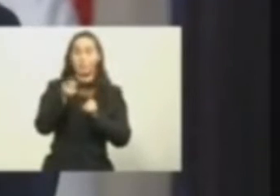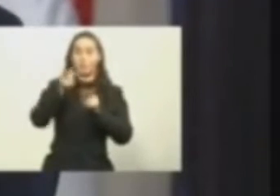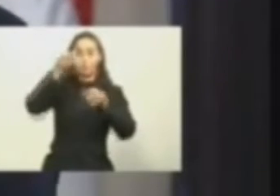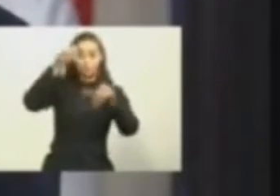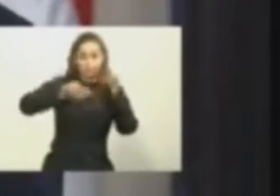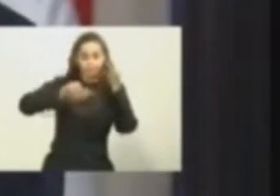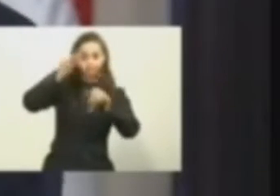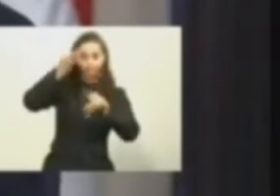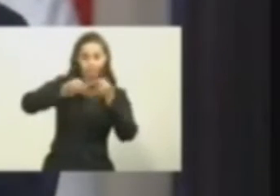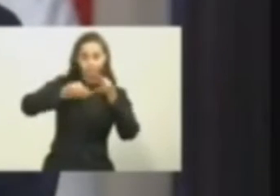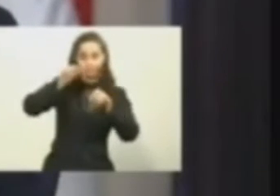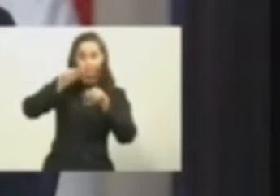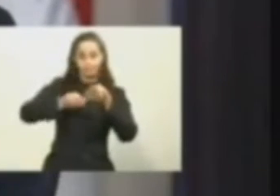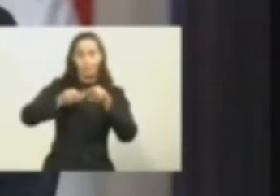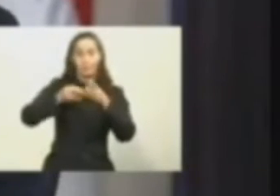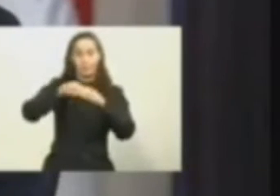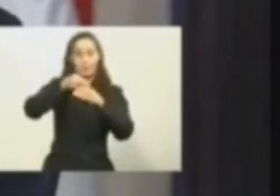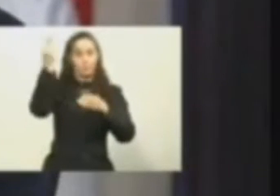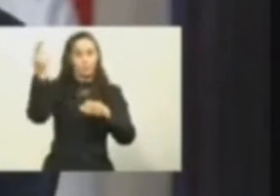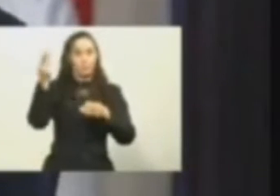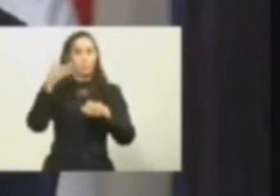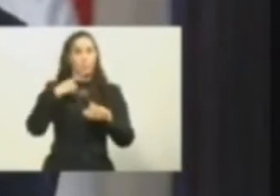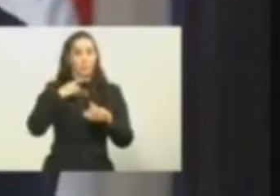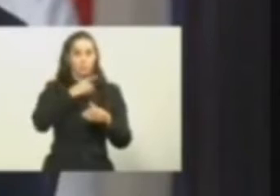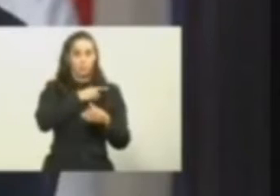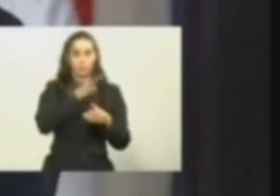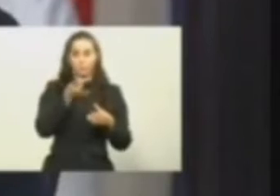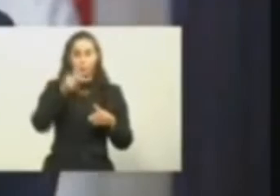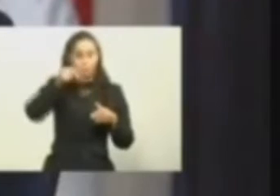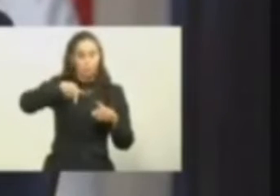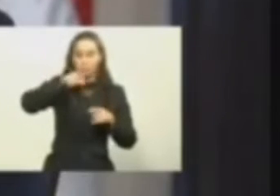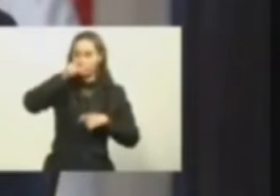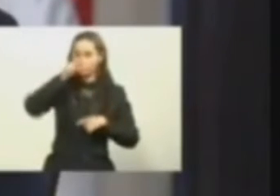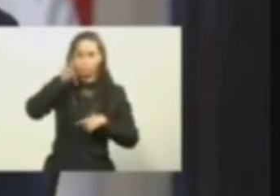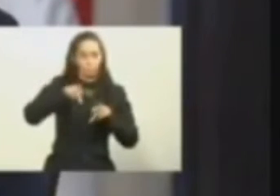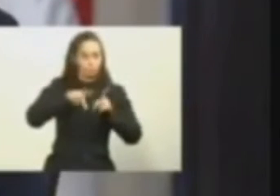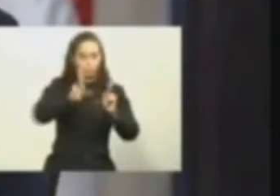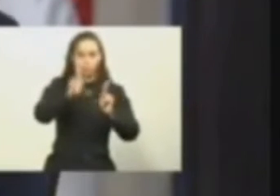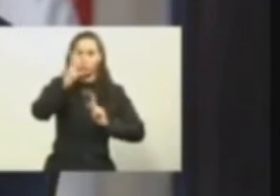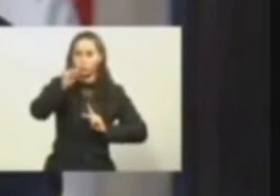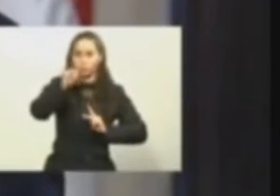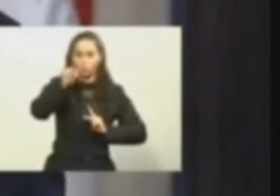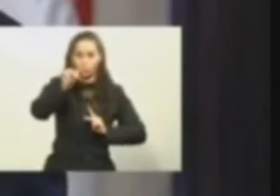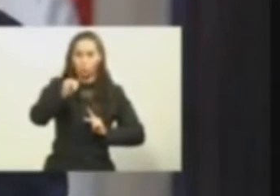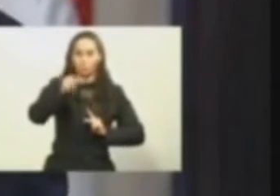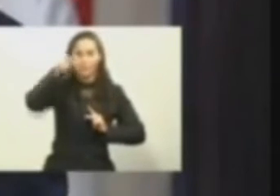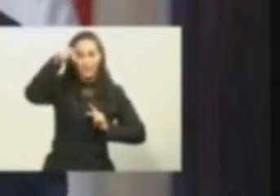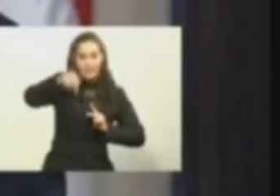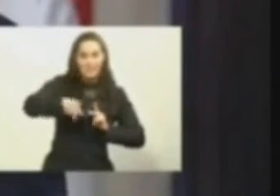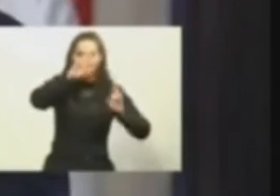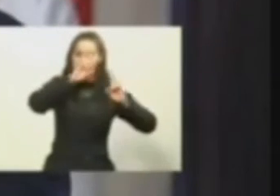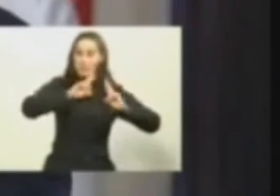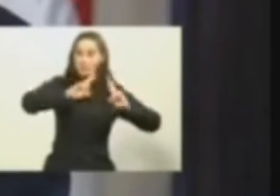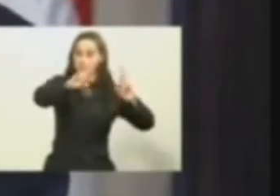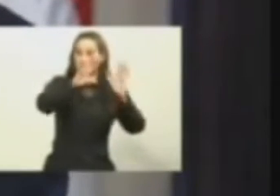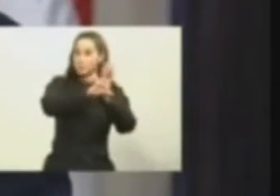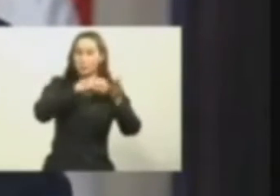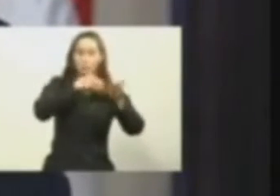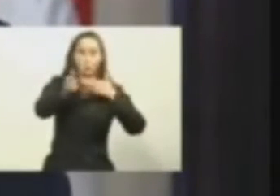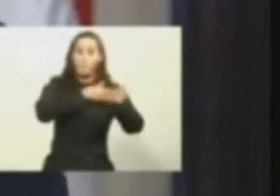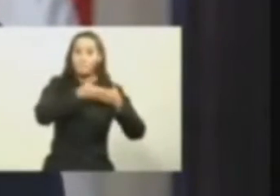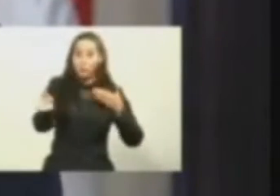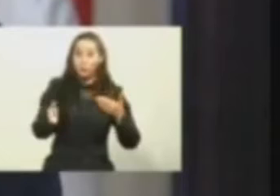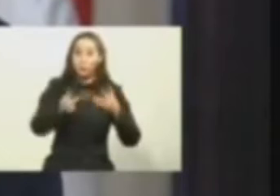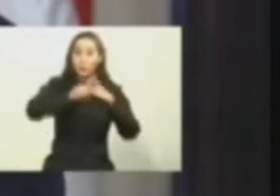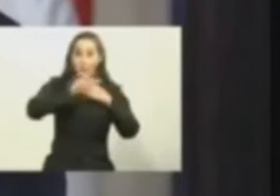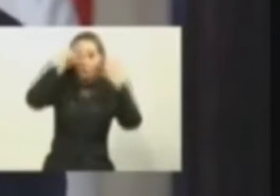pesos de medicamentos anuales y una cobertura en enfermedades de alto costo de 1 millón 500 mil pesos por año.